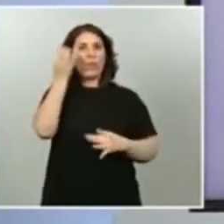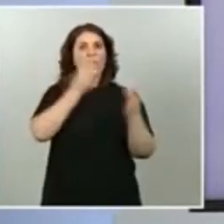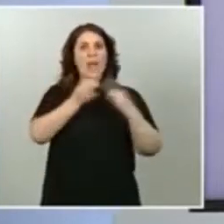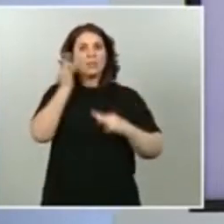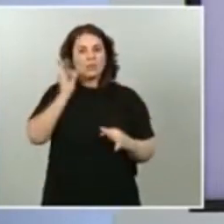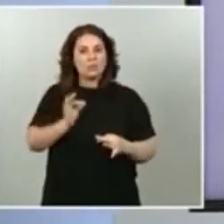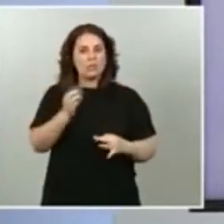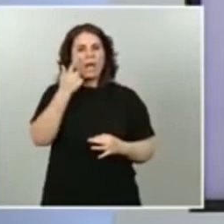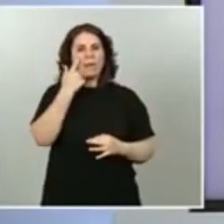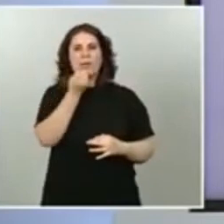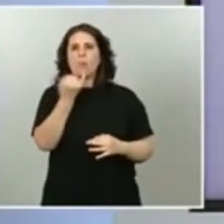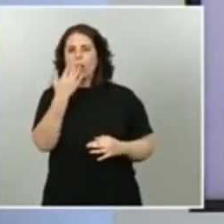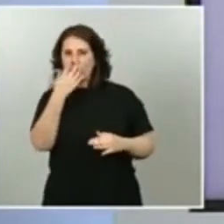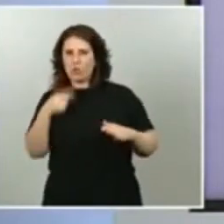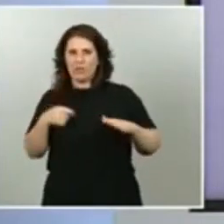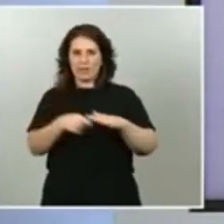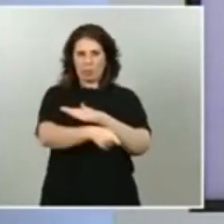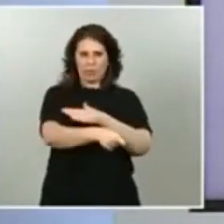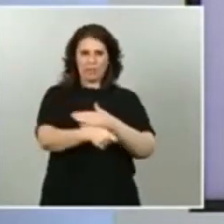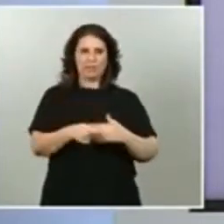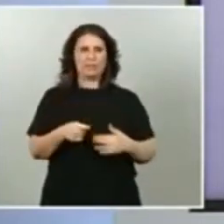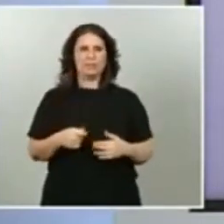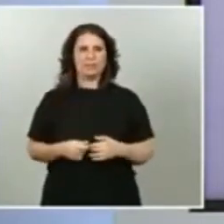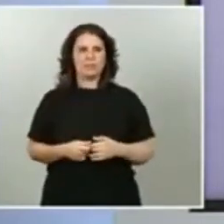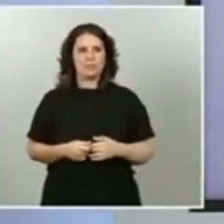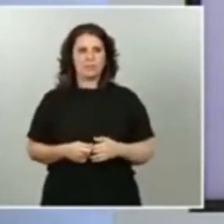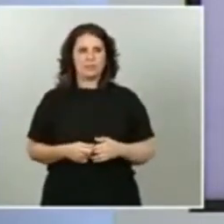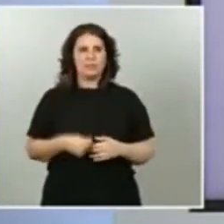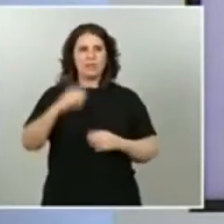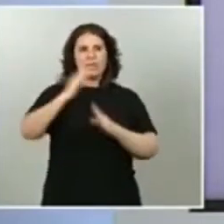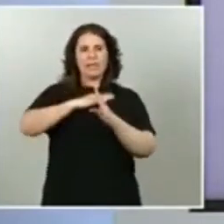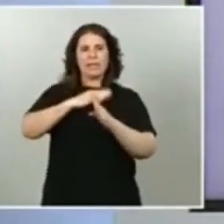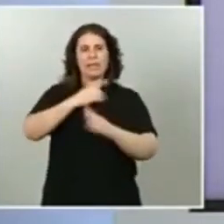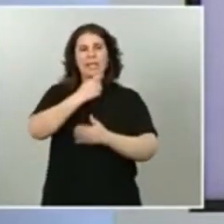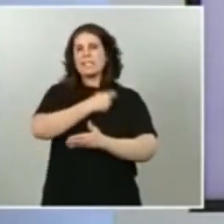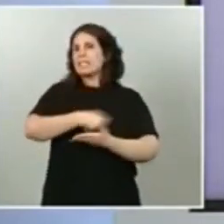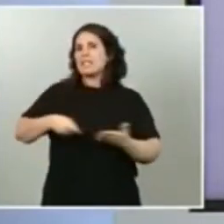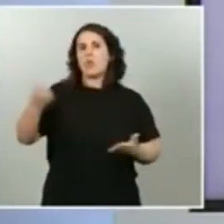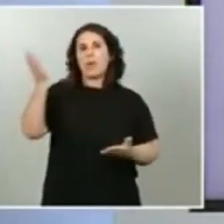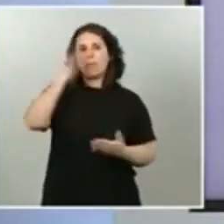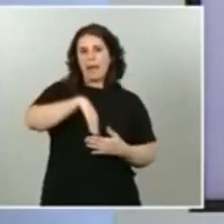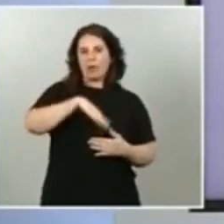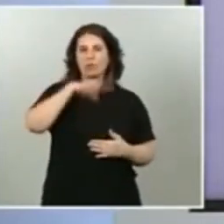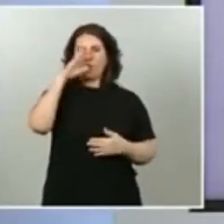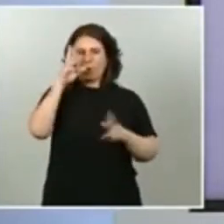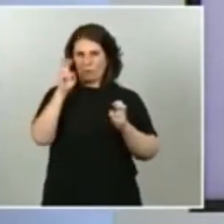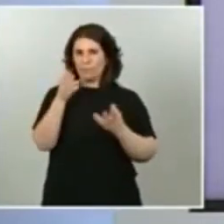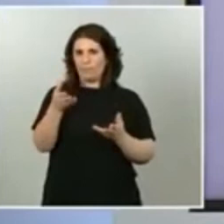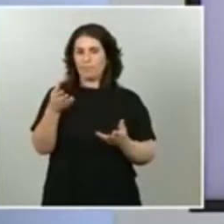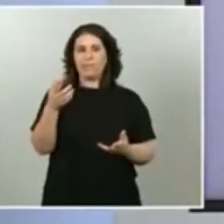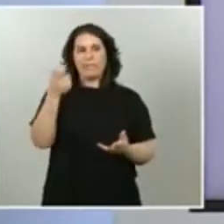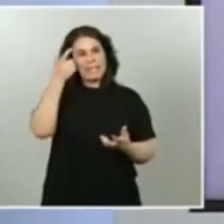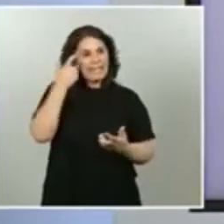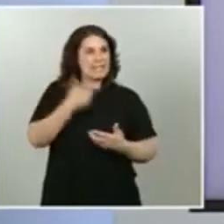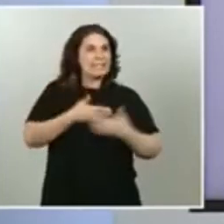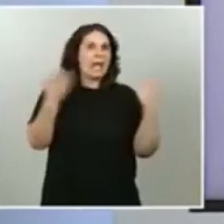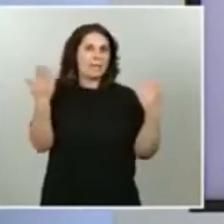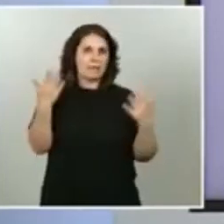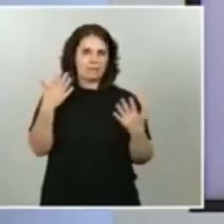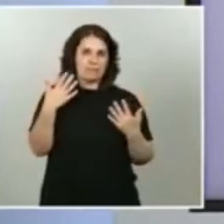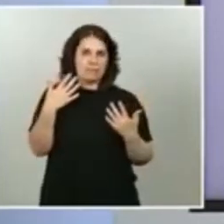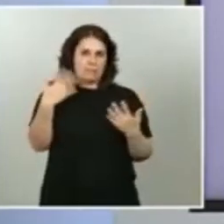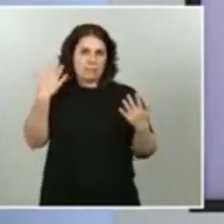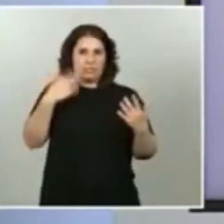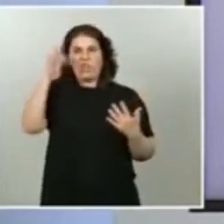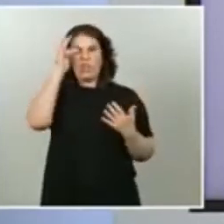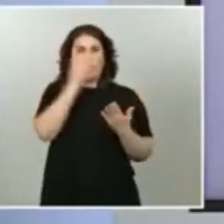solicitudes veamos también el nivel de impagos que se han producido por el arrendamiento quien sabe puesto esa plantear hipótesis podría pensarse